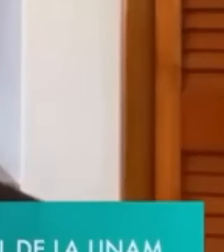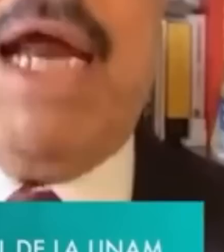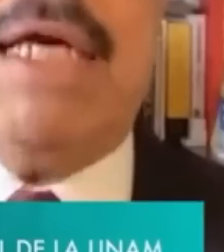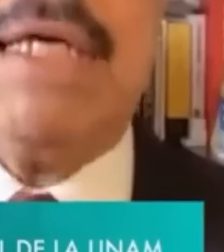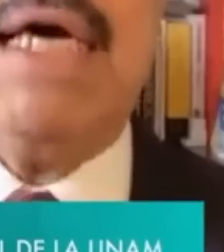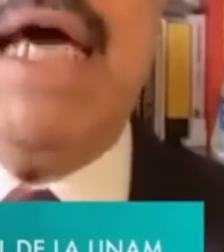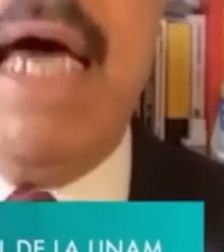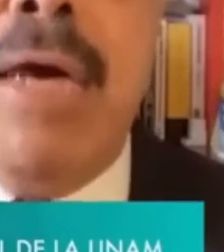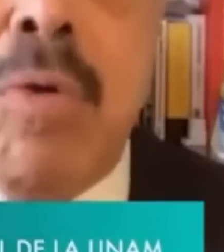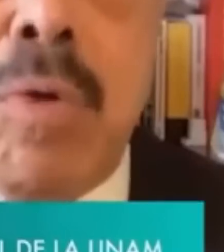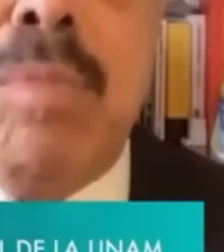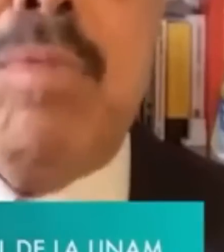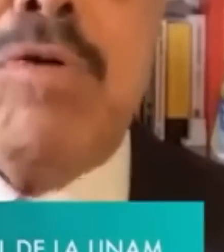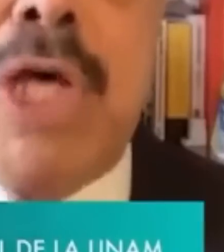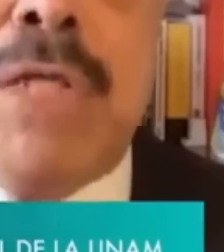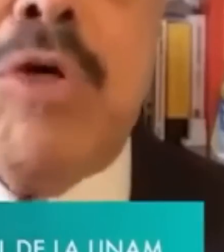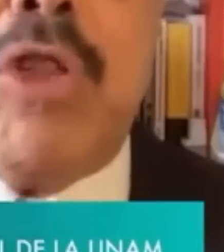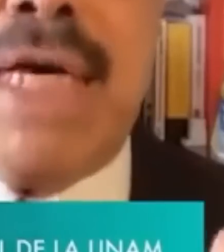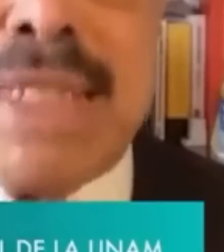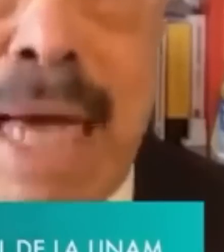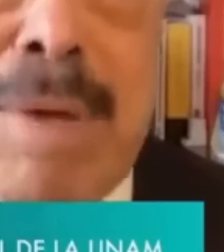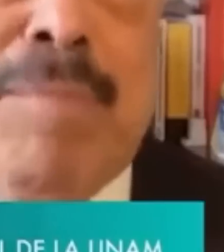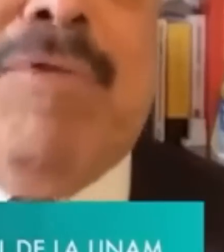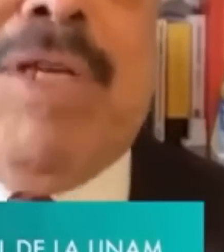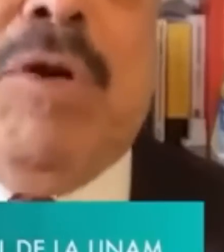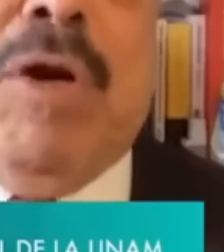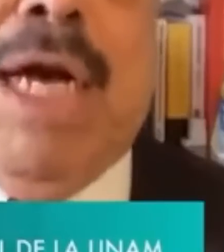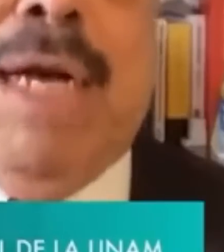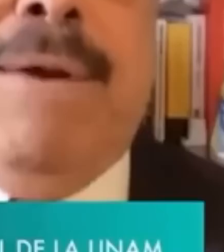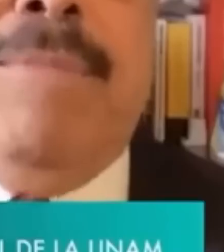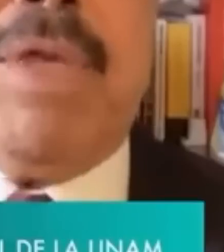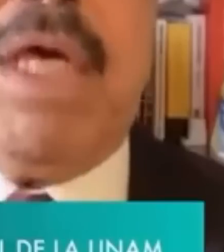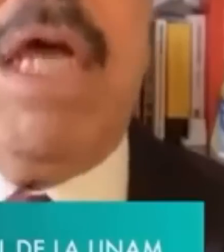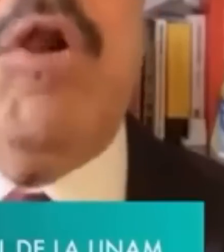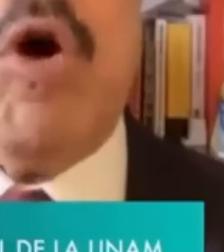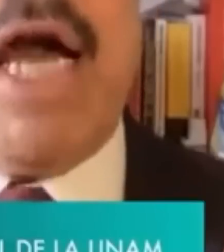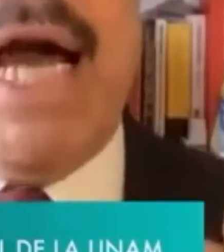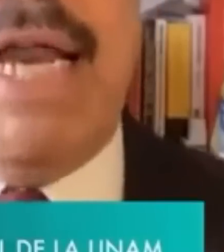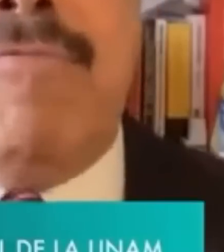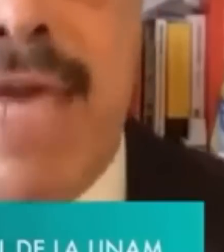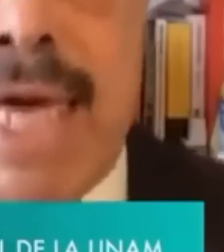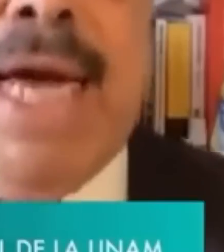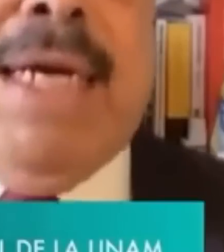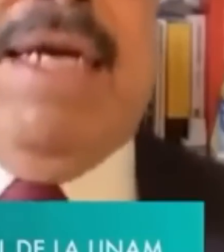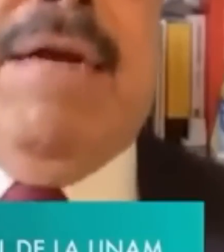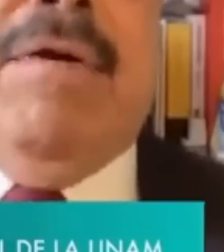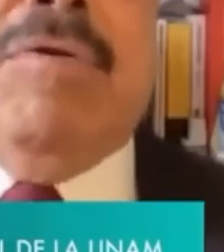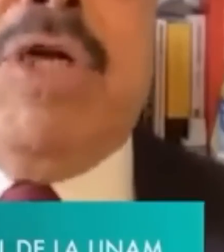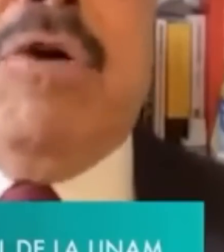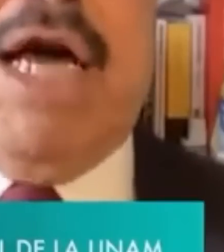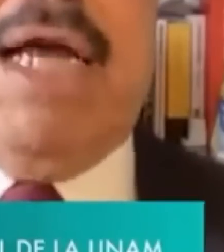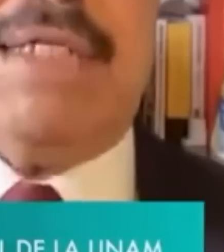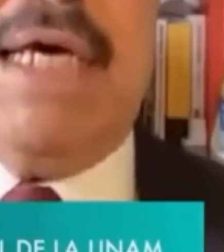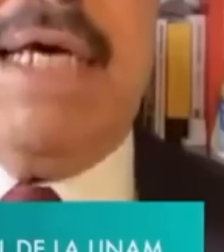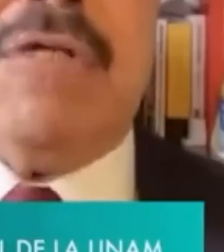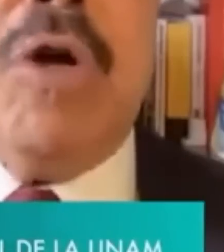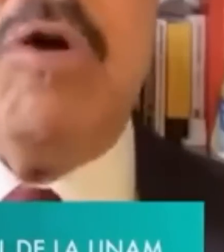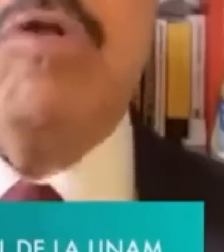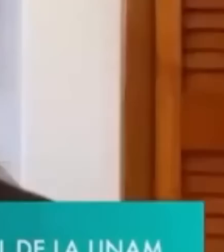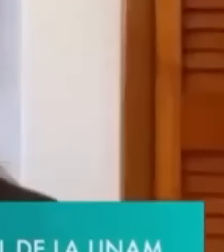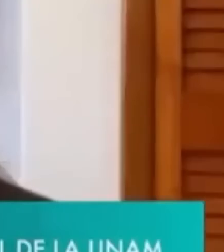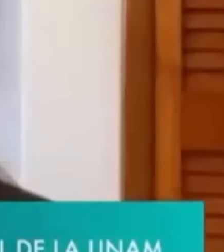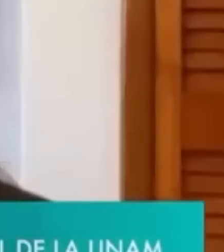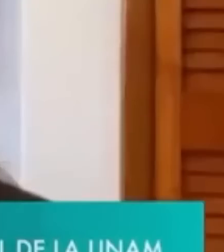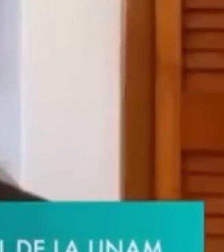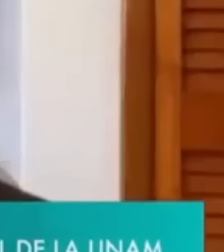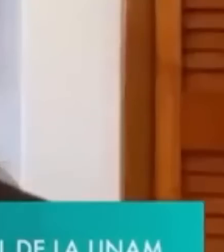sinodales en un proceso de examen profesional. Y lo que califican los sinodales son los